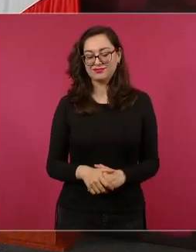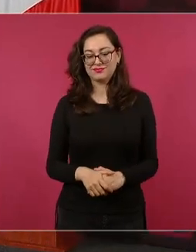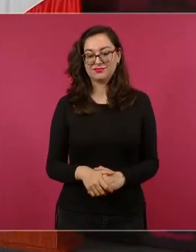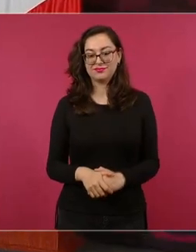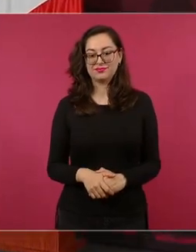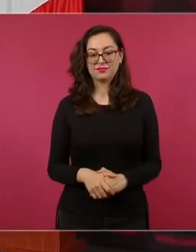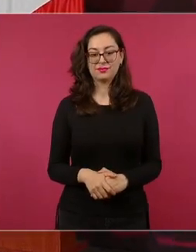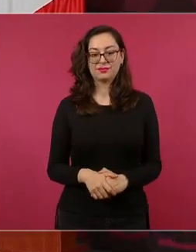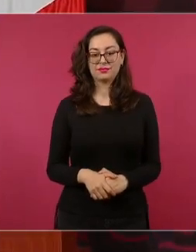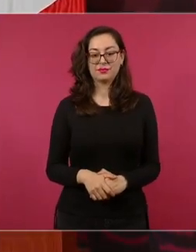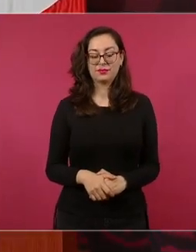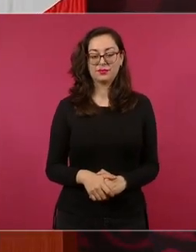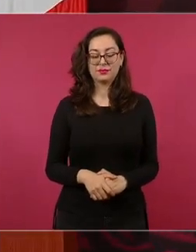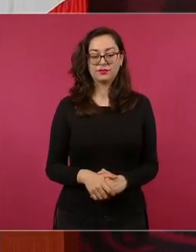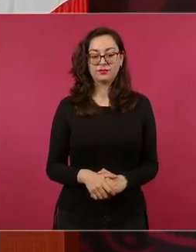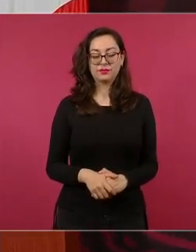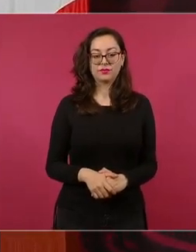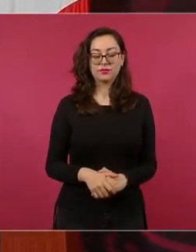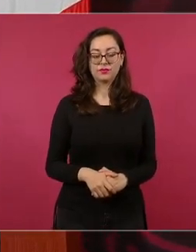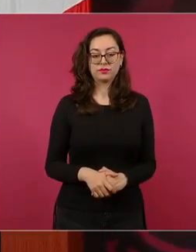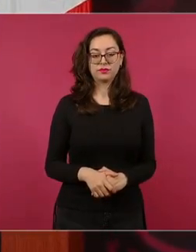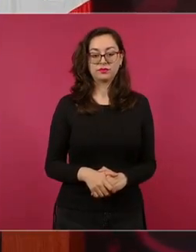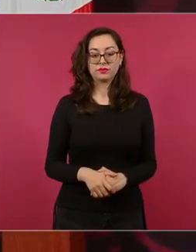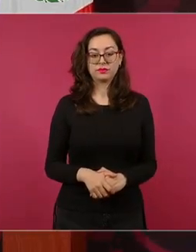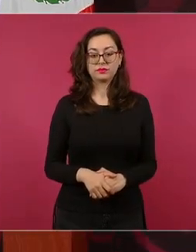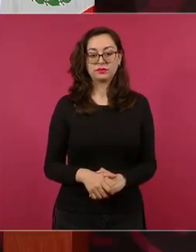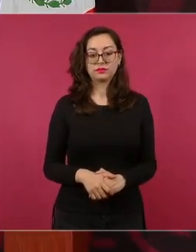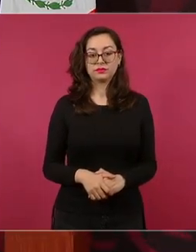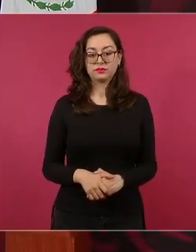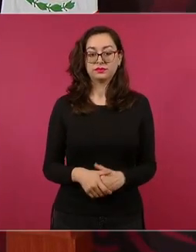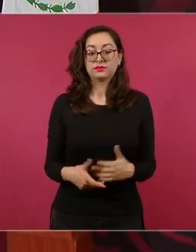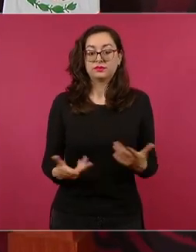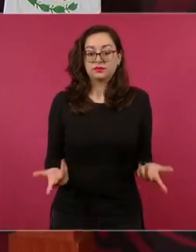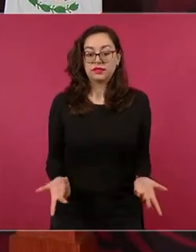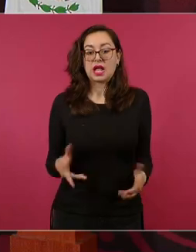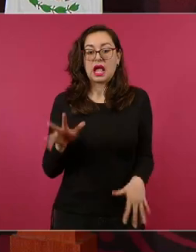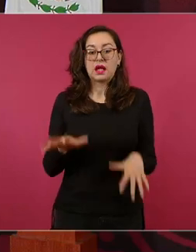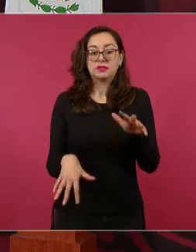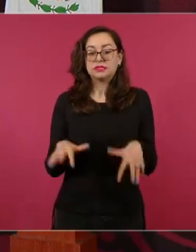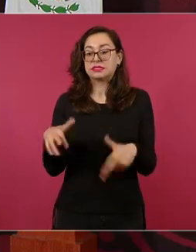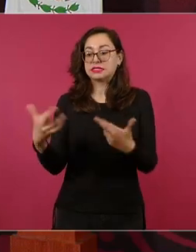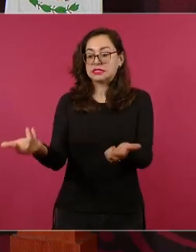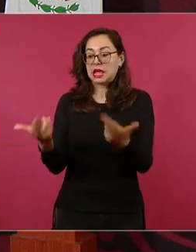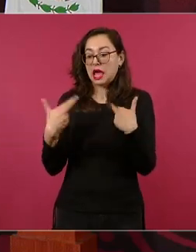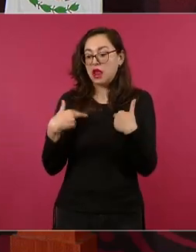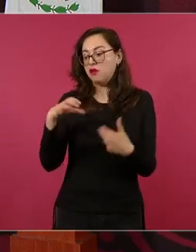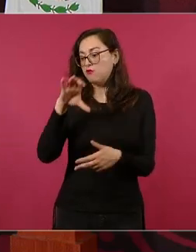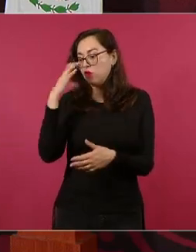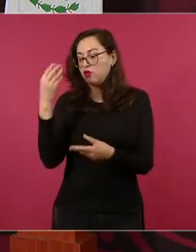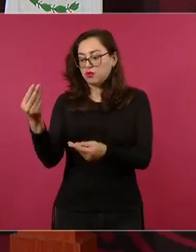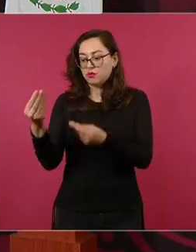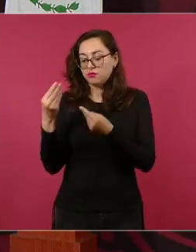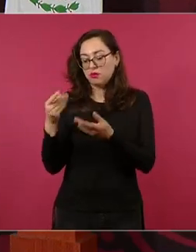y por lo general cuando me dan algo me ponen algo atrás pero aquí no tiene nada